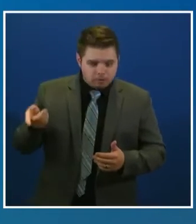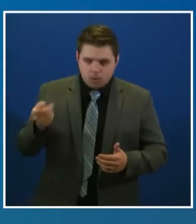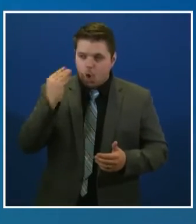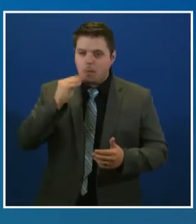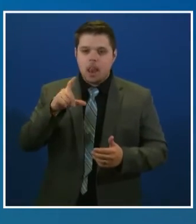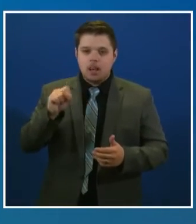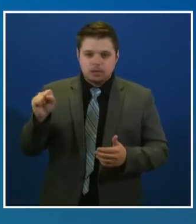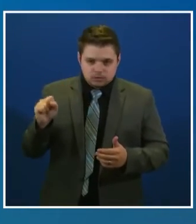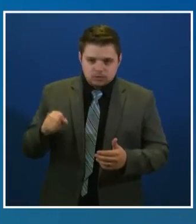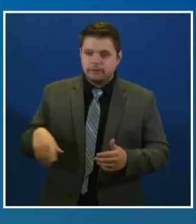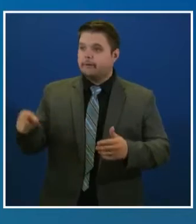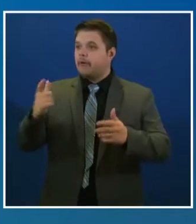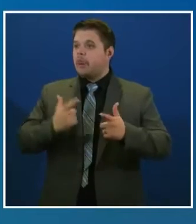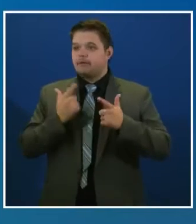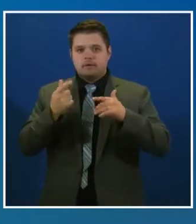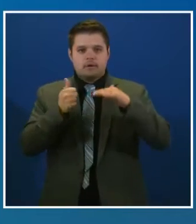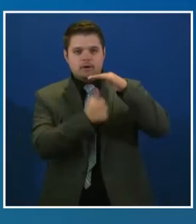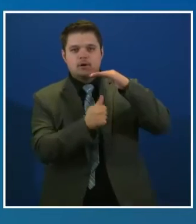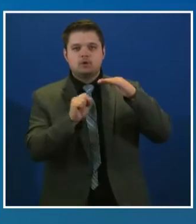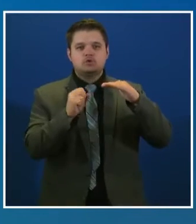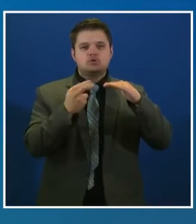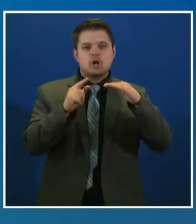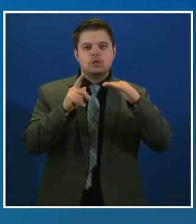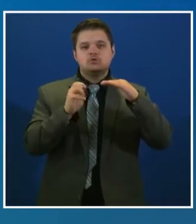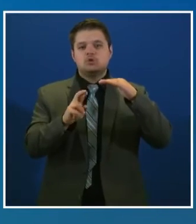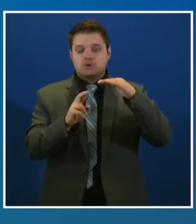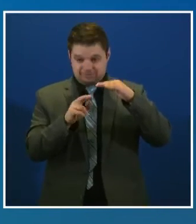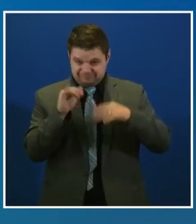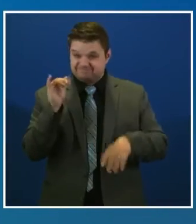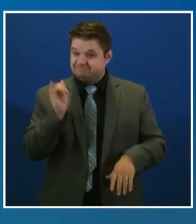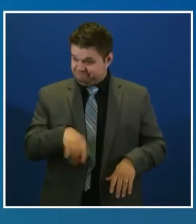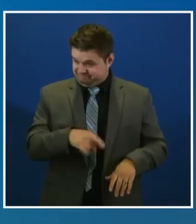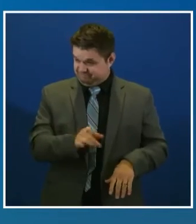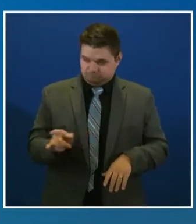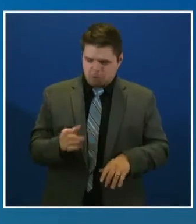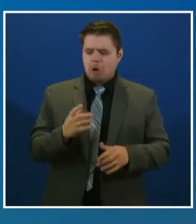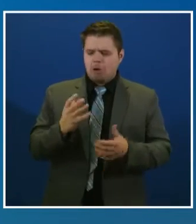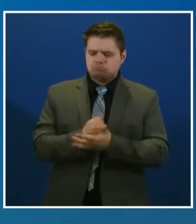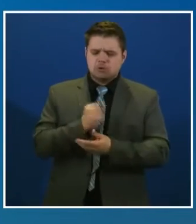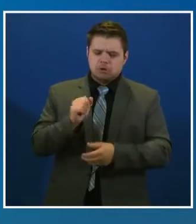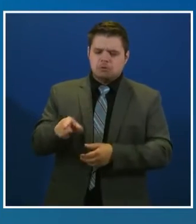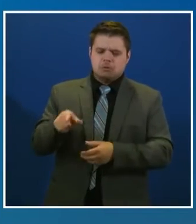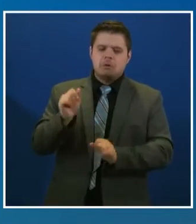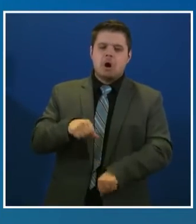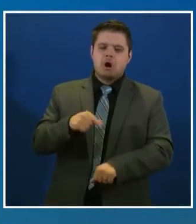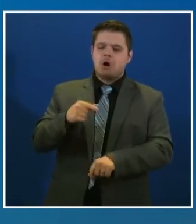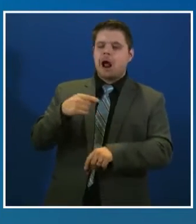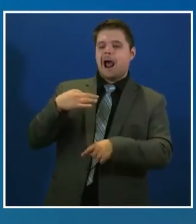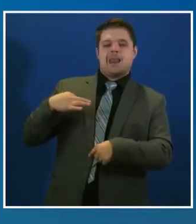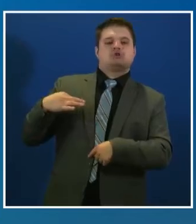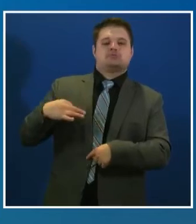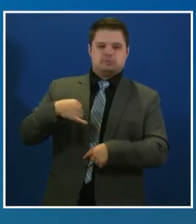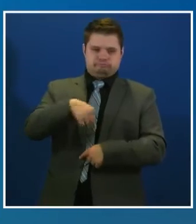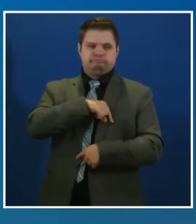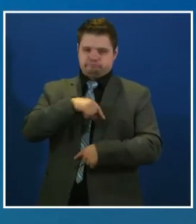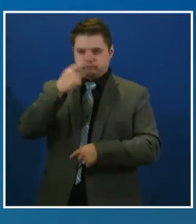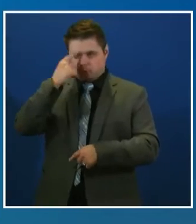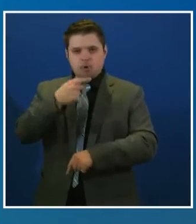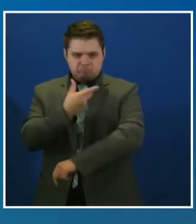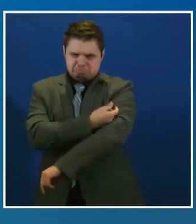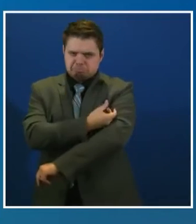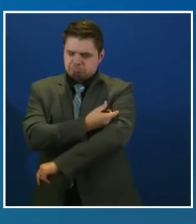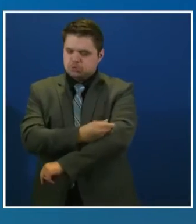tales como refugios, que tengan servicios de acceso, calificarán para recibir la vacuna.